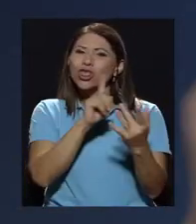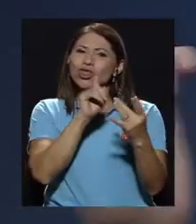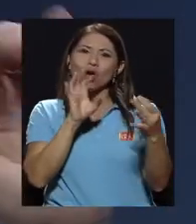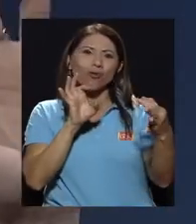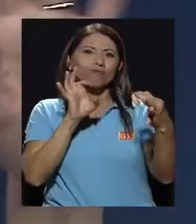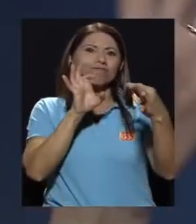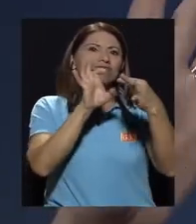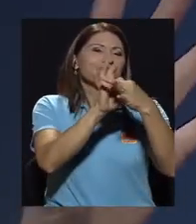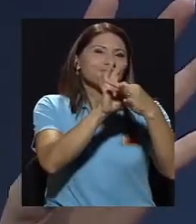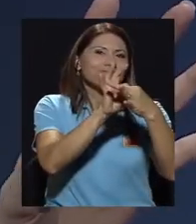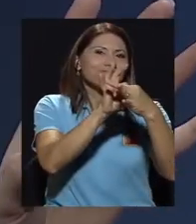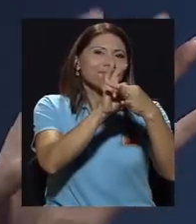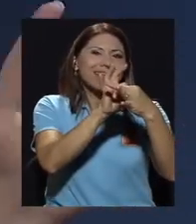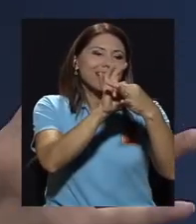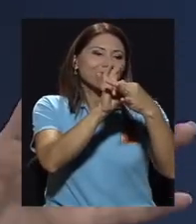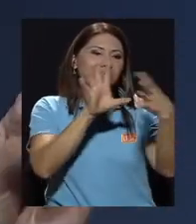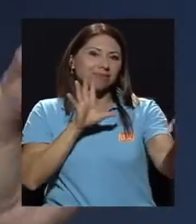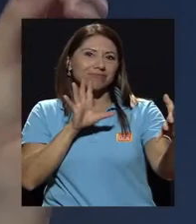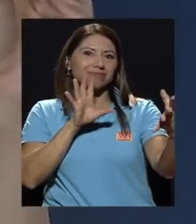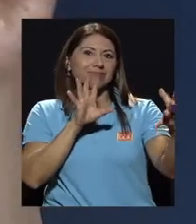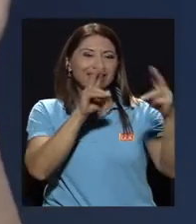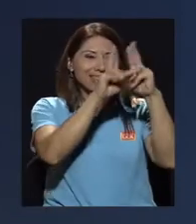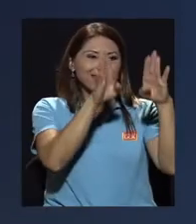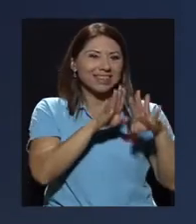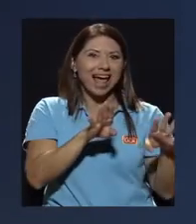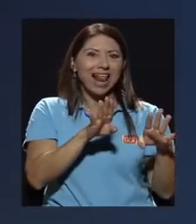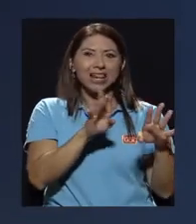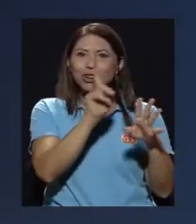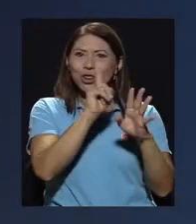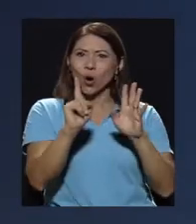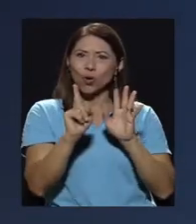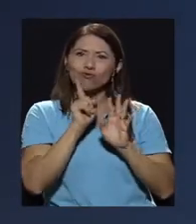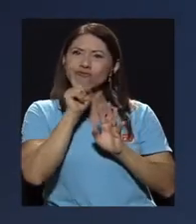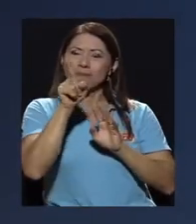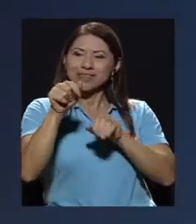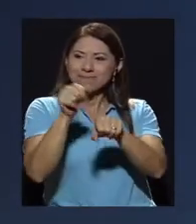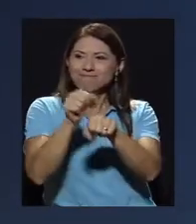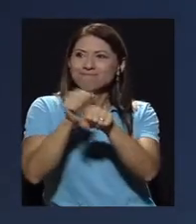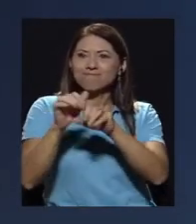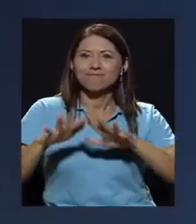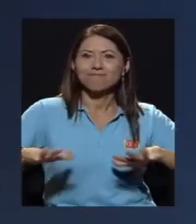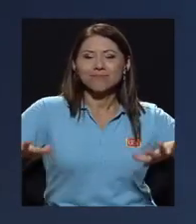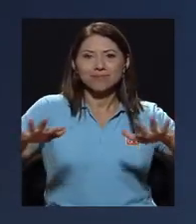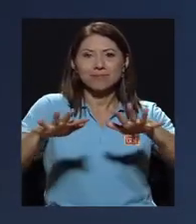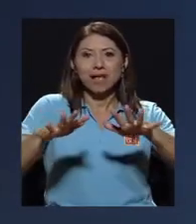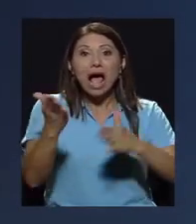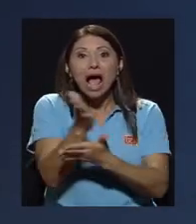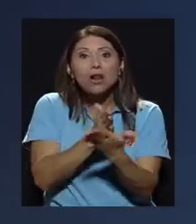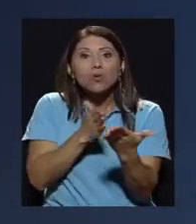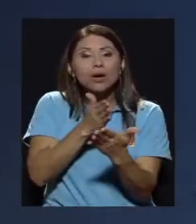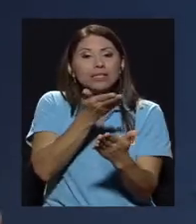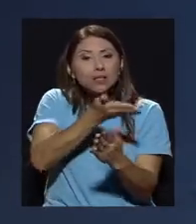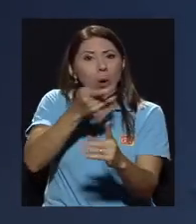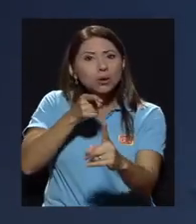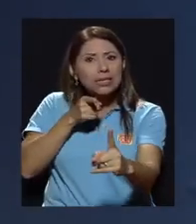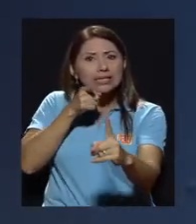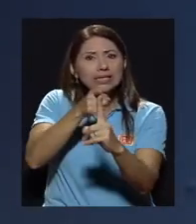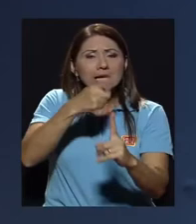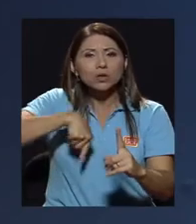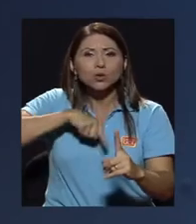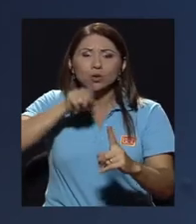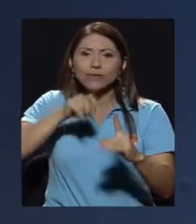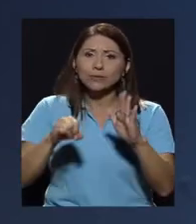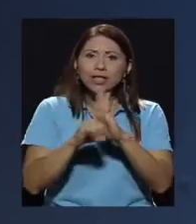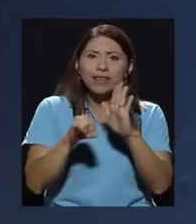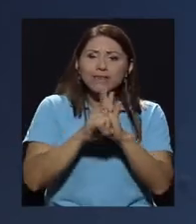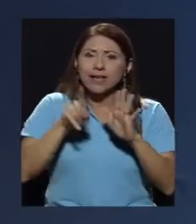del mundo digital, físico. Eso, que donde, algunas causas donde nos debemos identificar, debemos movernos, porque nos va a